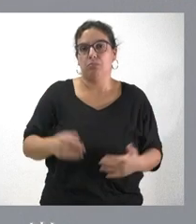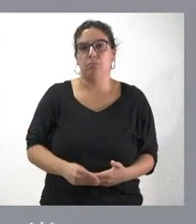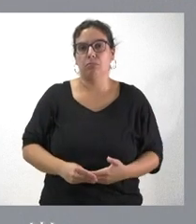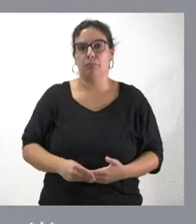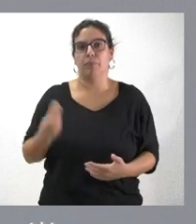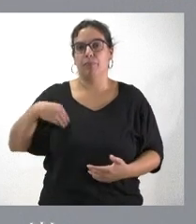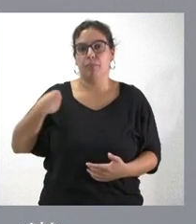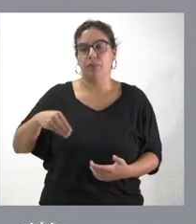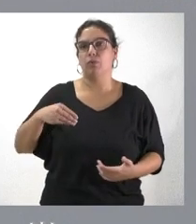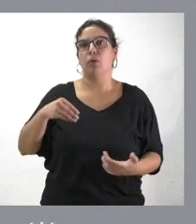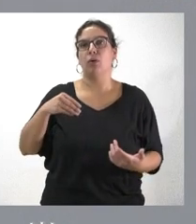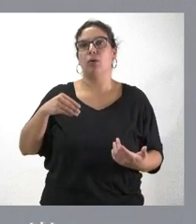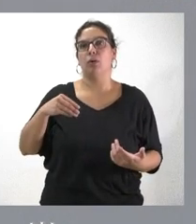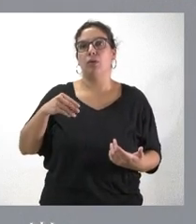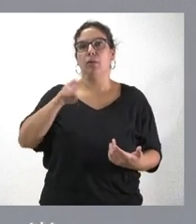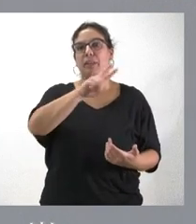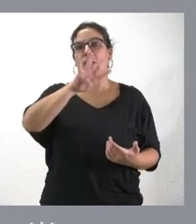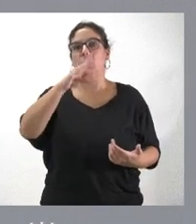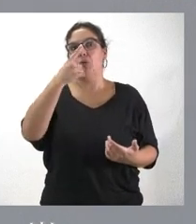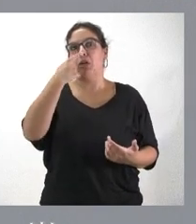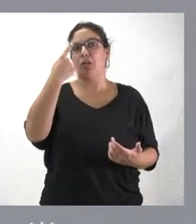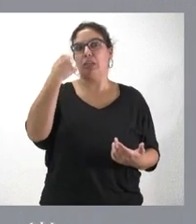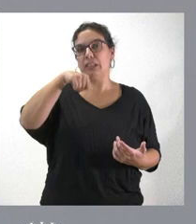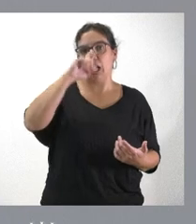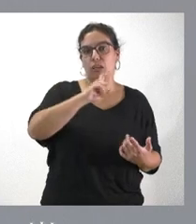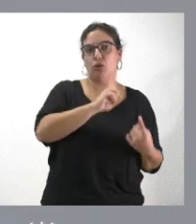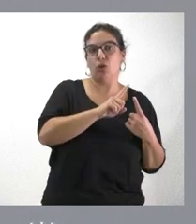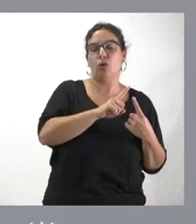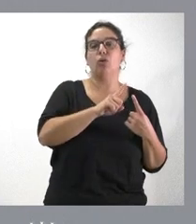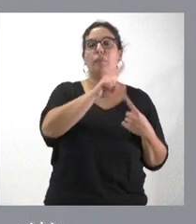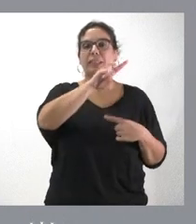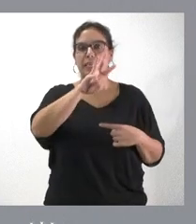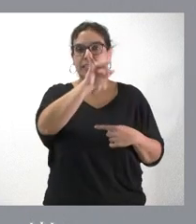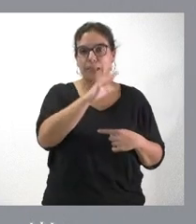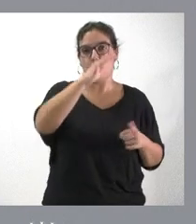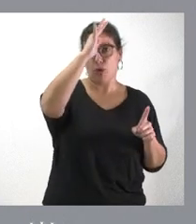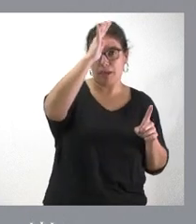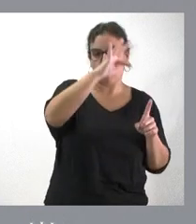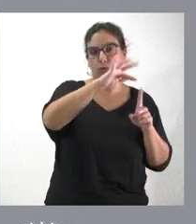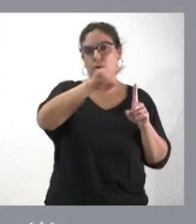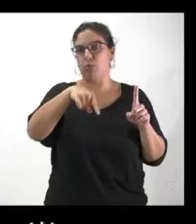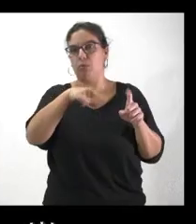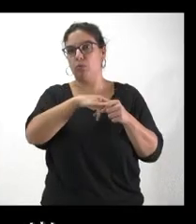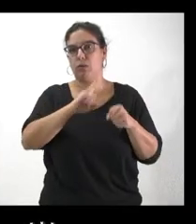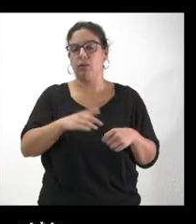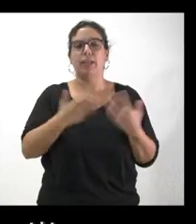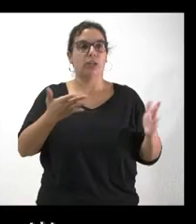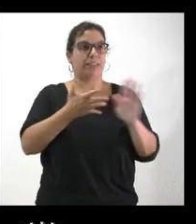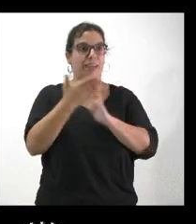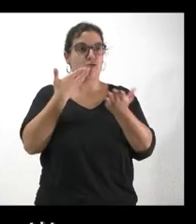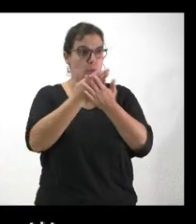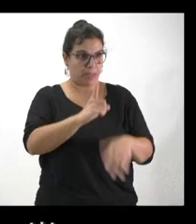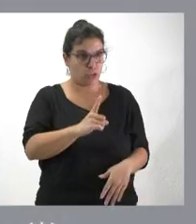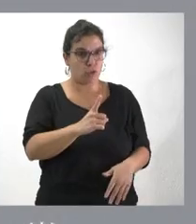Castilla y León, que era el 24 de abril, porque sí lo era el 23, que fue domingo en esta ocasión. Vale, entonces no lo han pedido, ¿no?